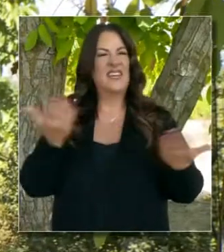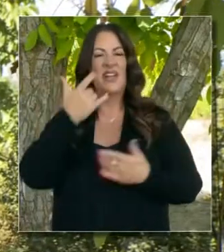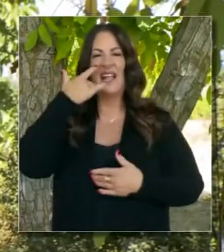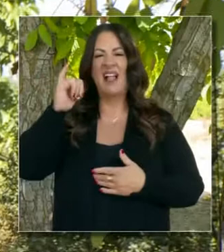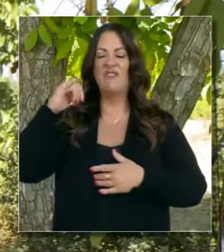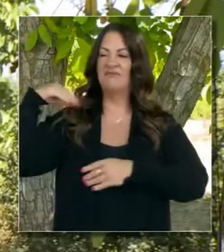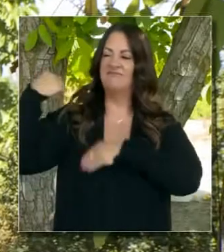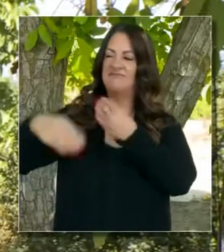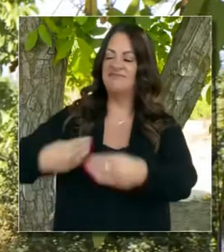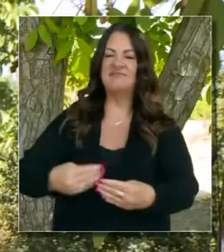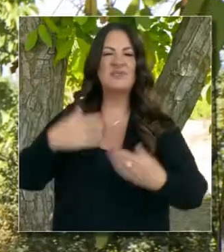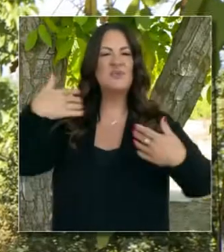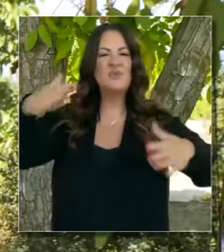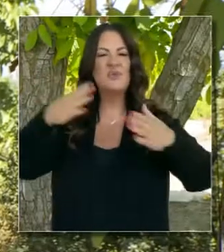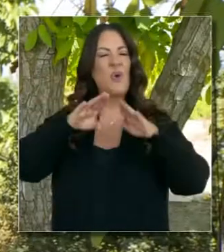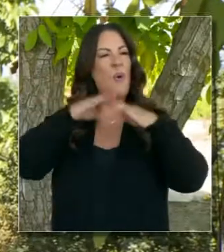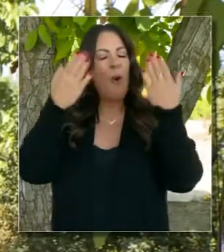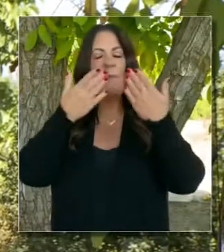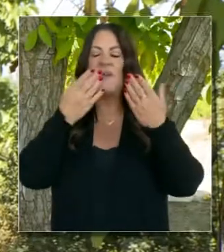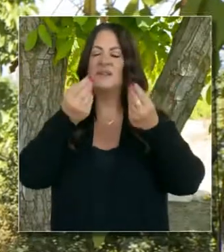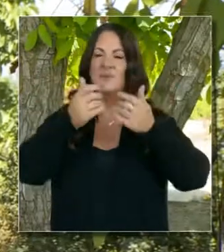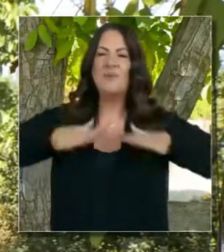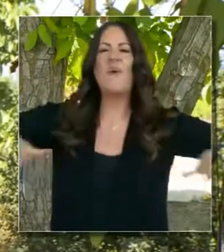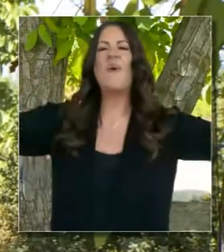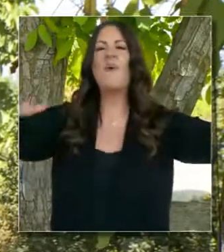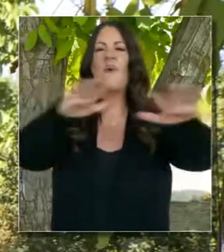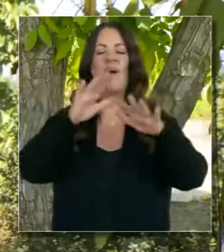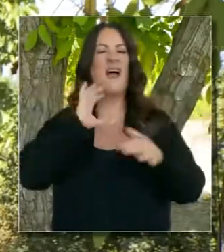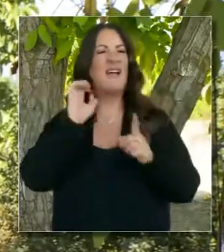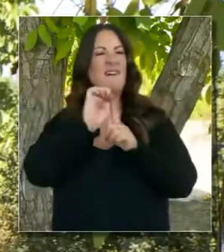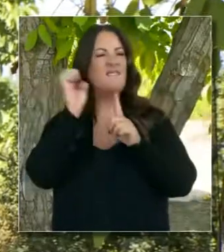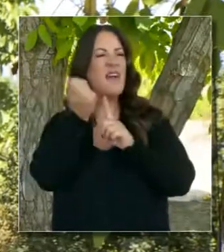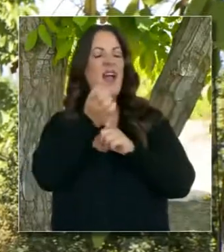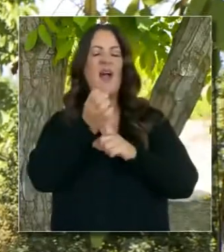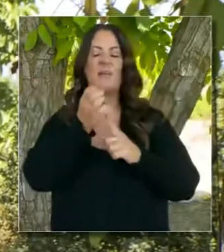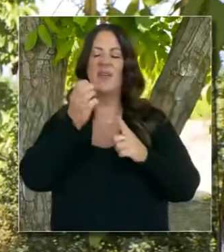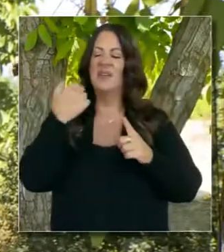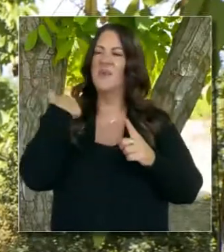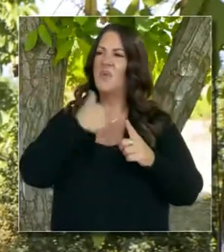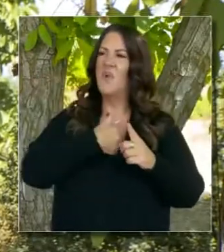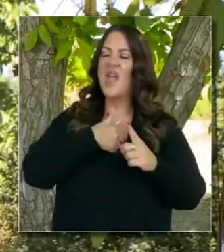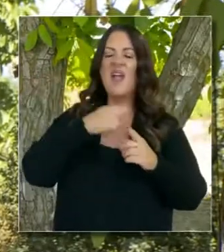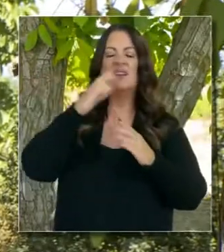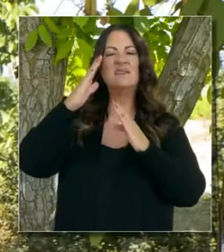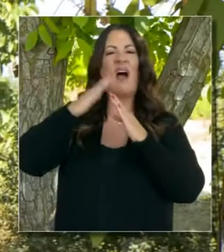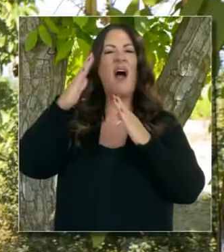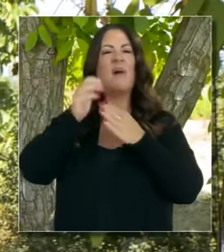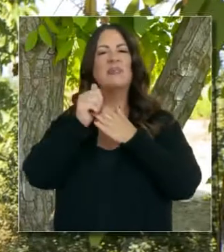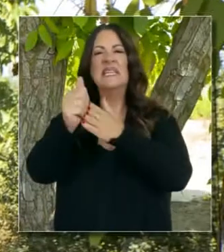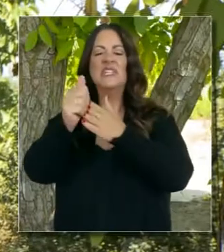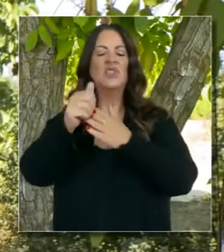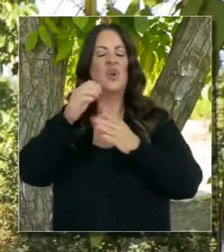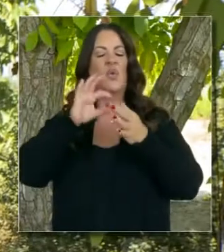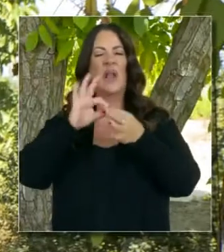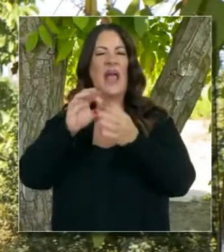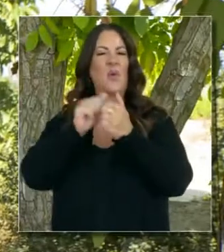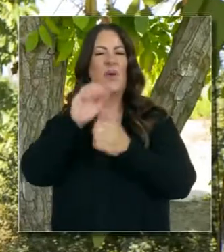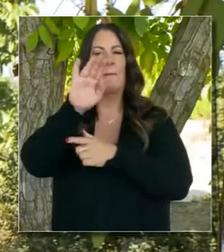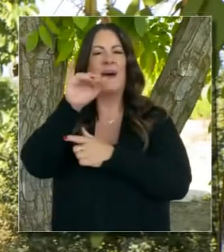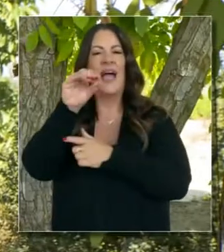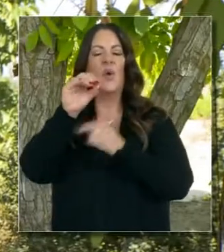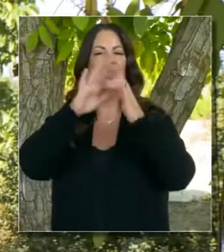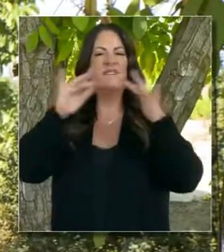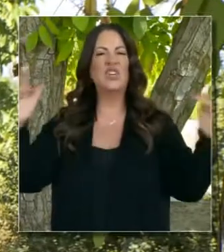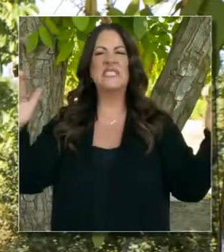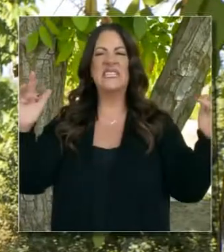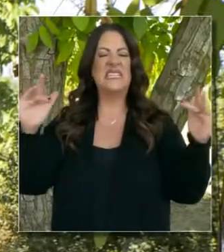encima del legado de California, de construir en espacios abiertos, de aumentar el legado, el liderazgo de California en cuanto